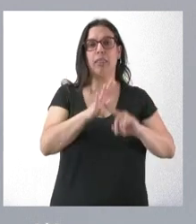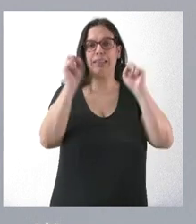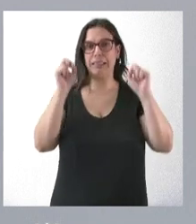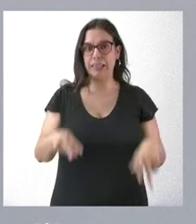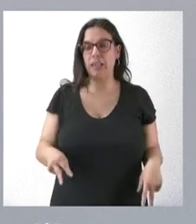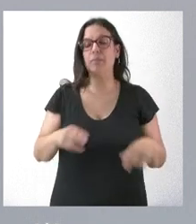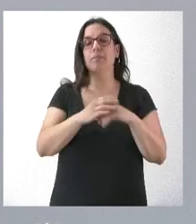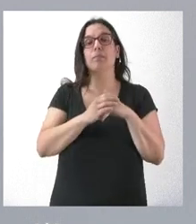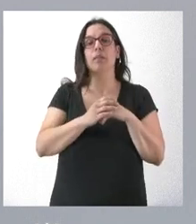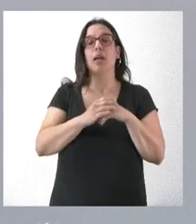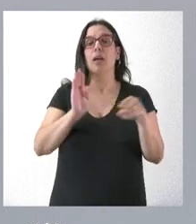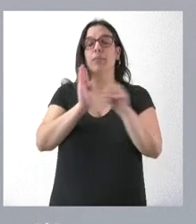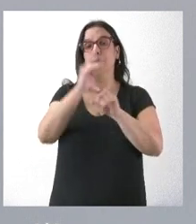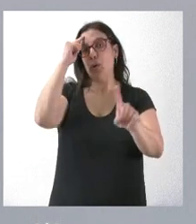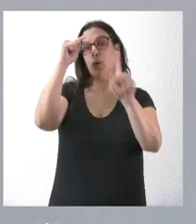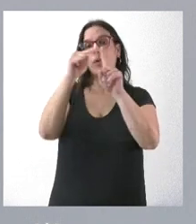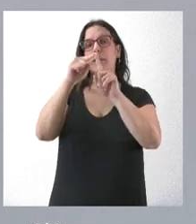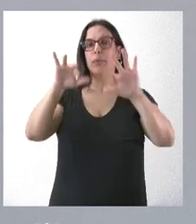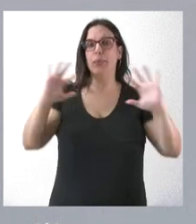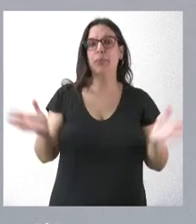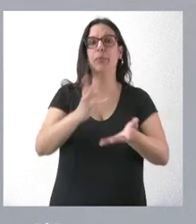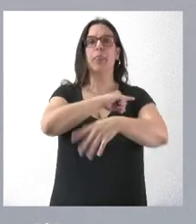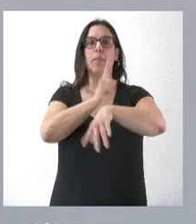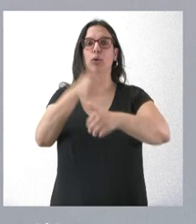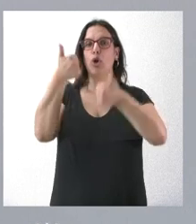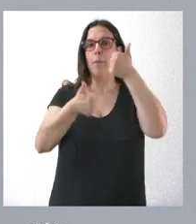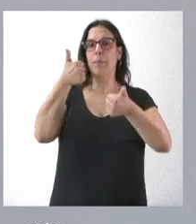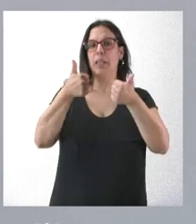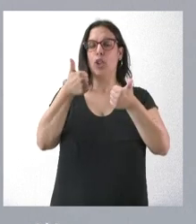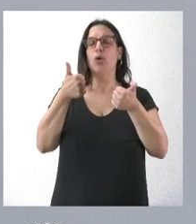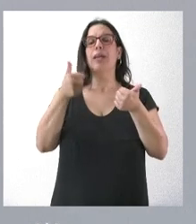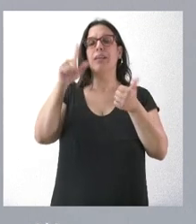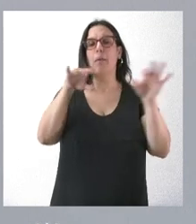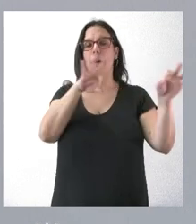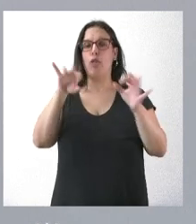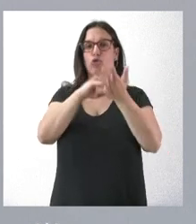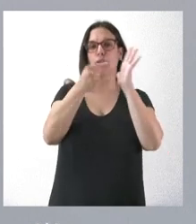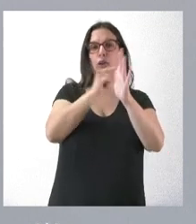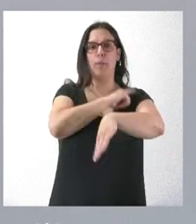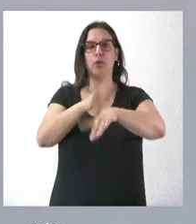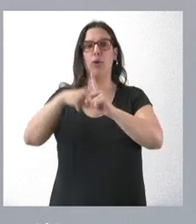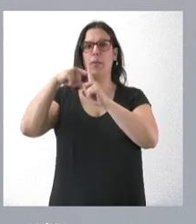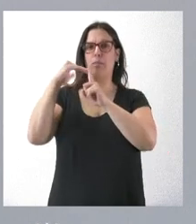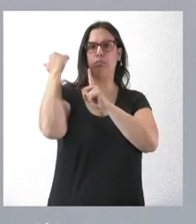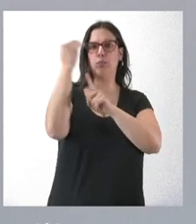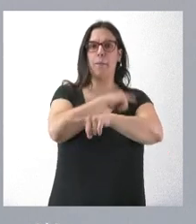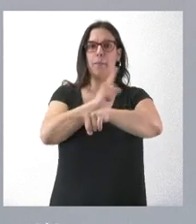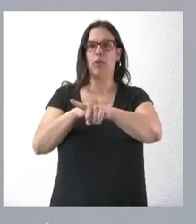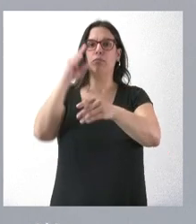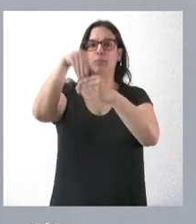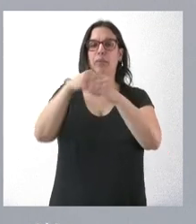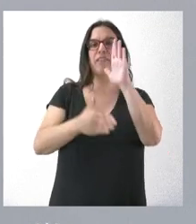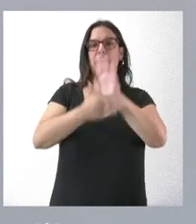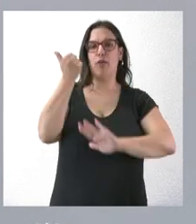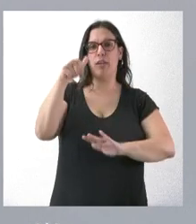Estas ayudas tienen como finalidad contribuir al fomento el deporte de competición y a la preparación técnico-deportiva de alto nivel de los deportistas federados en nuestra